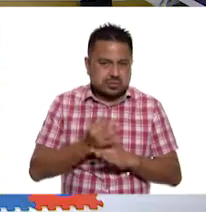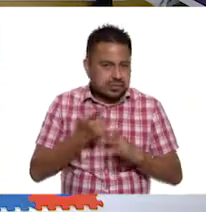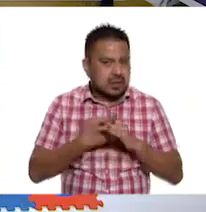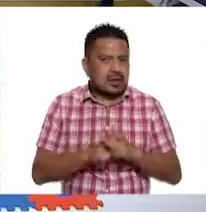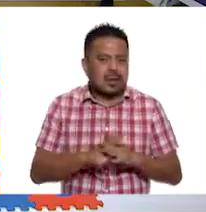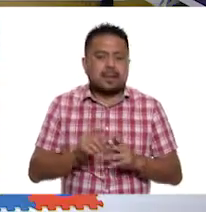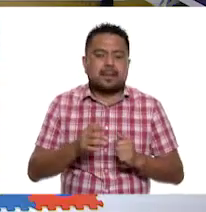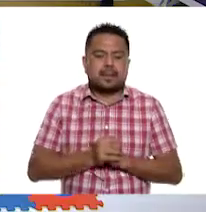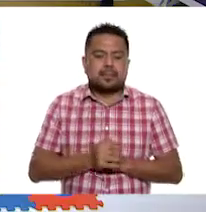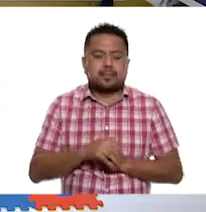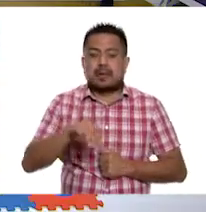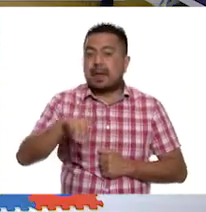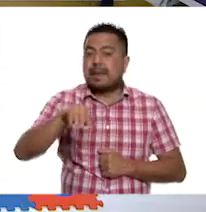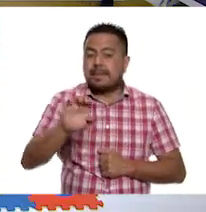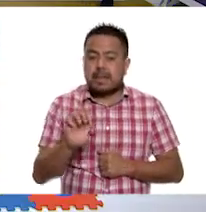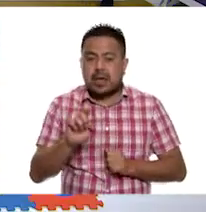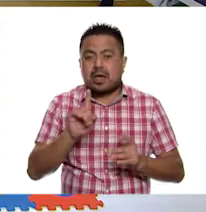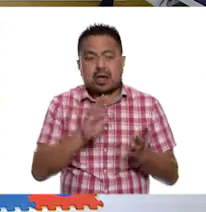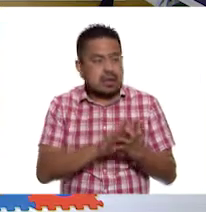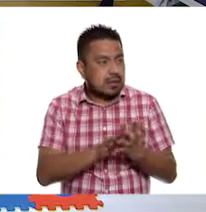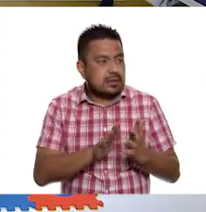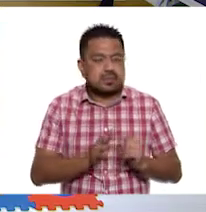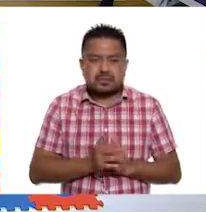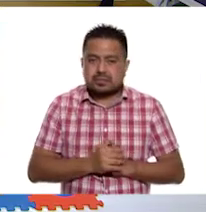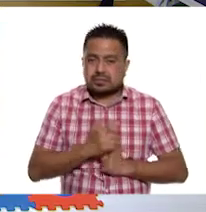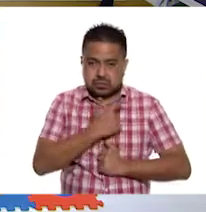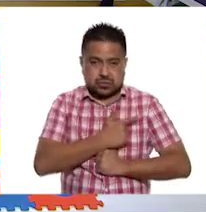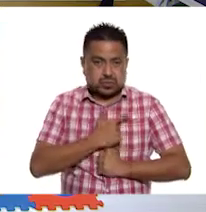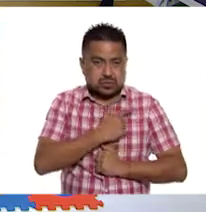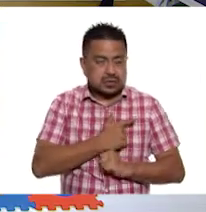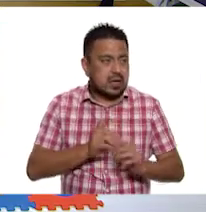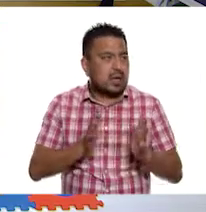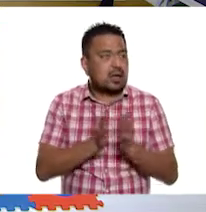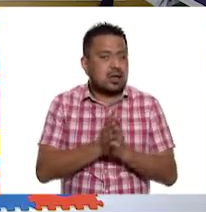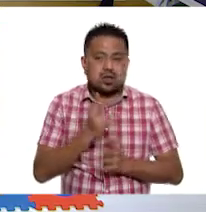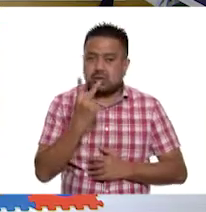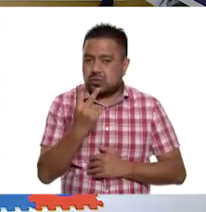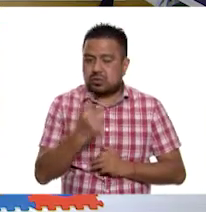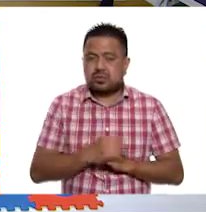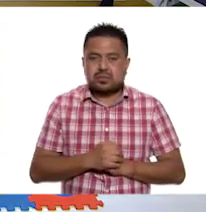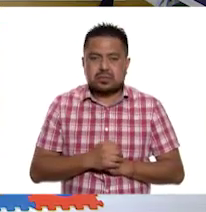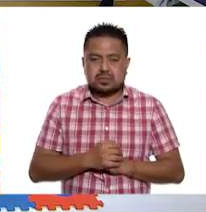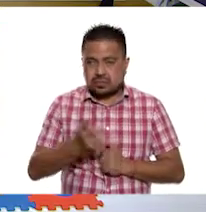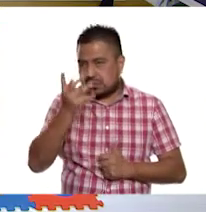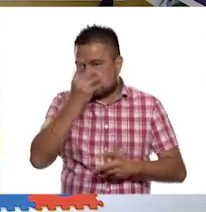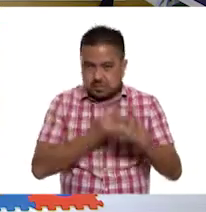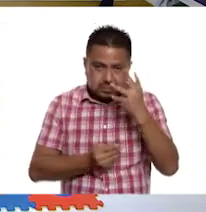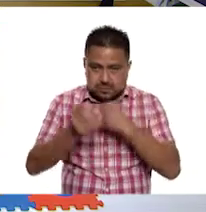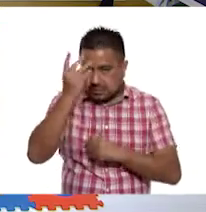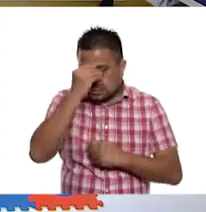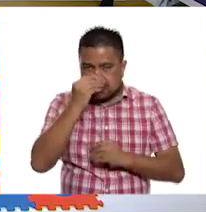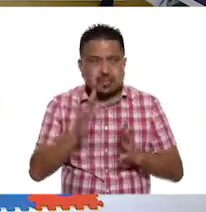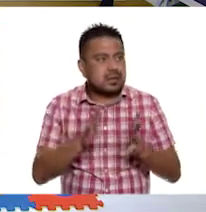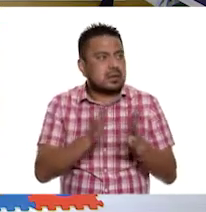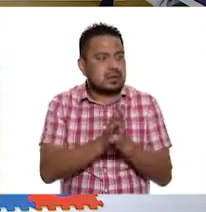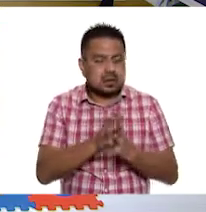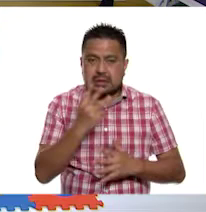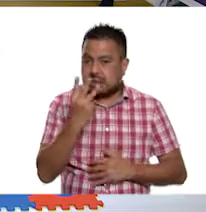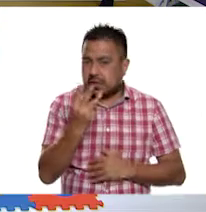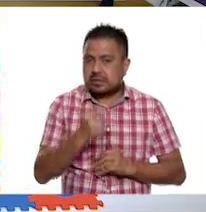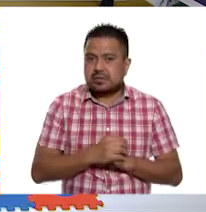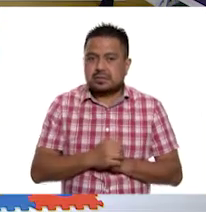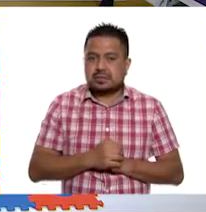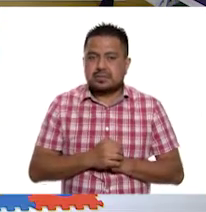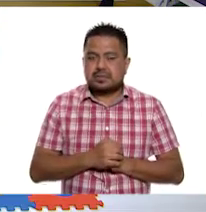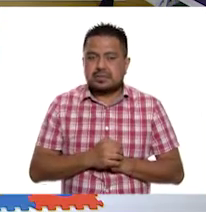Entonces es... Me... Gusta. Dos. Aprender. Tres.